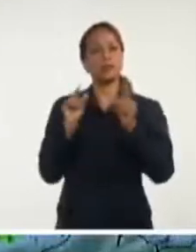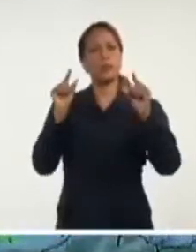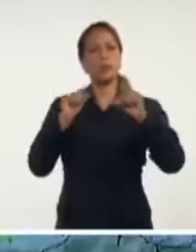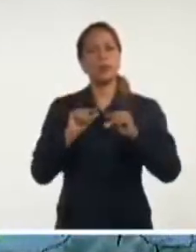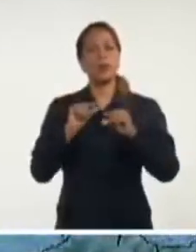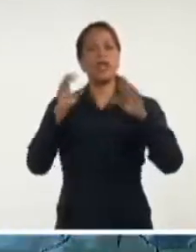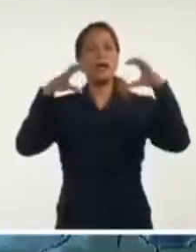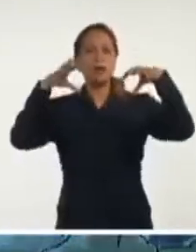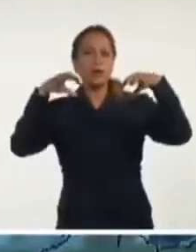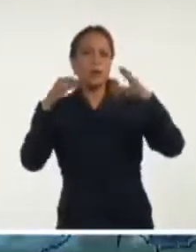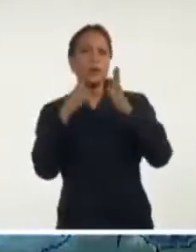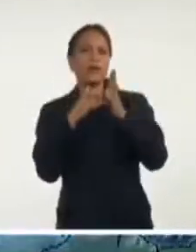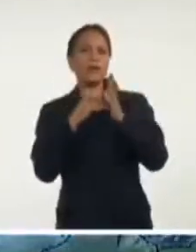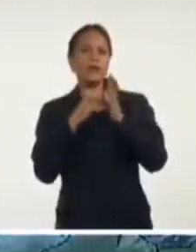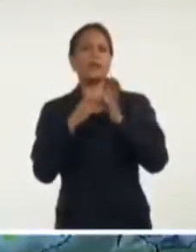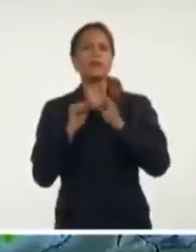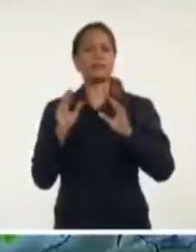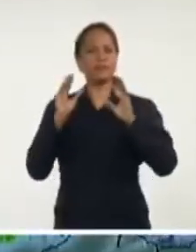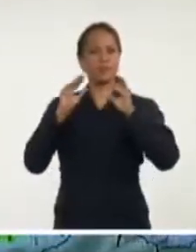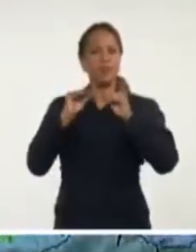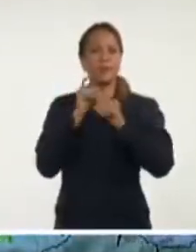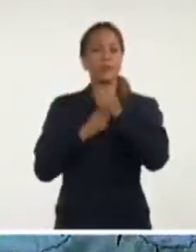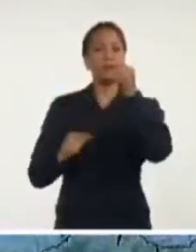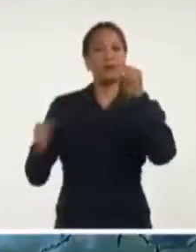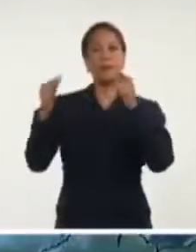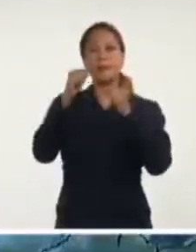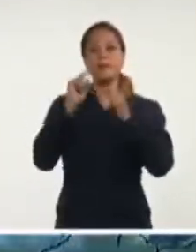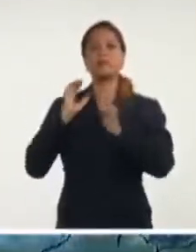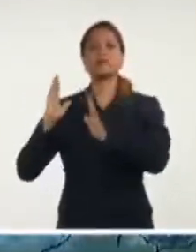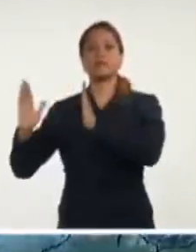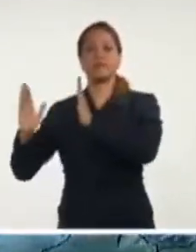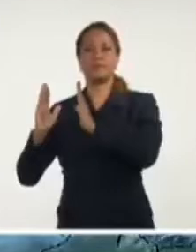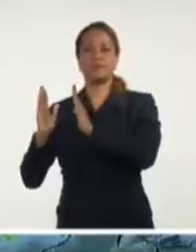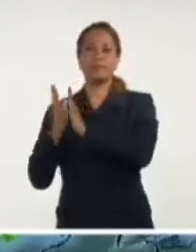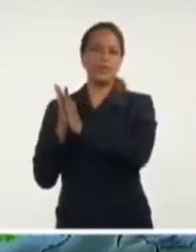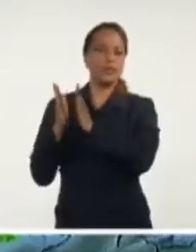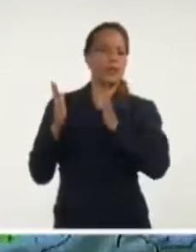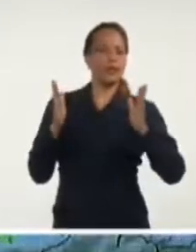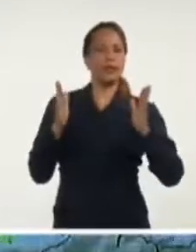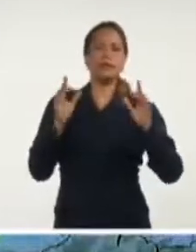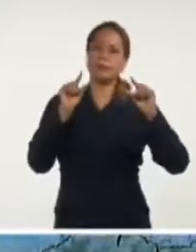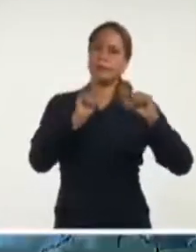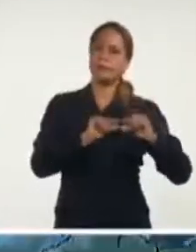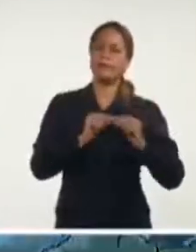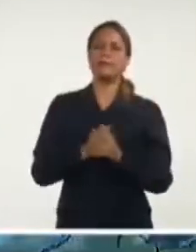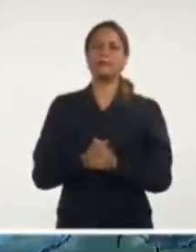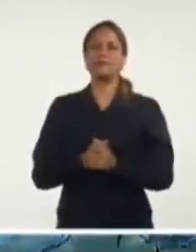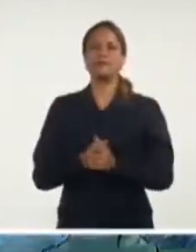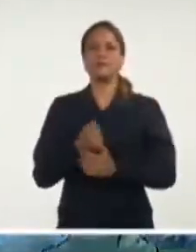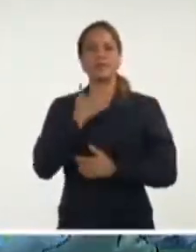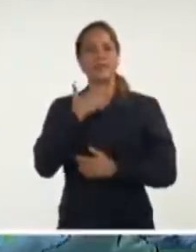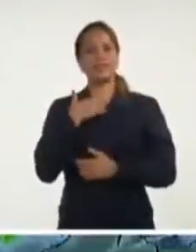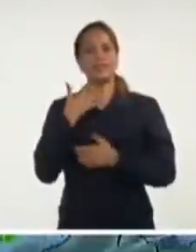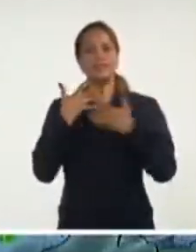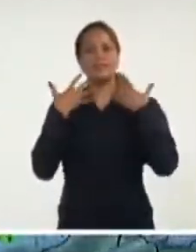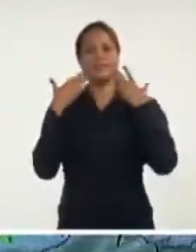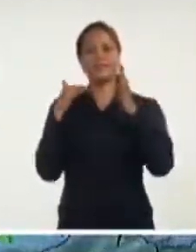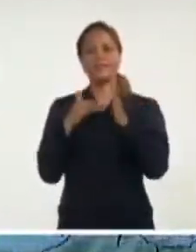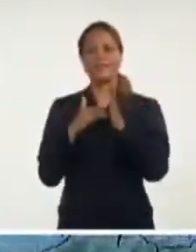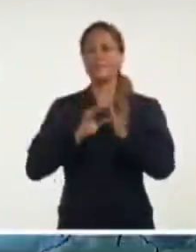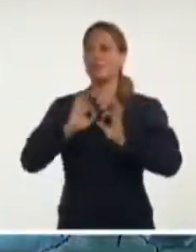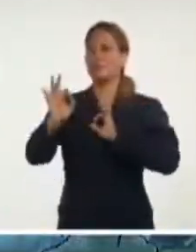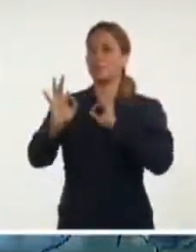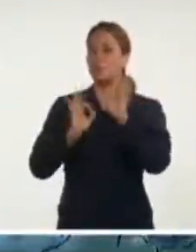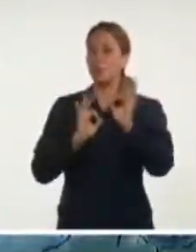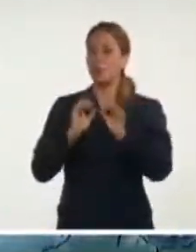-noche principalmente en el occidente y localidades del interior y sur del resto del país. Les deseo a todos que tengan una tarde muy feliz, que se cuiden